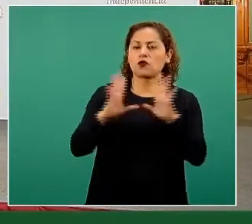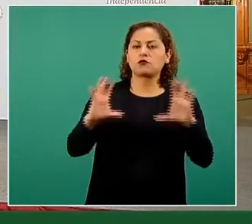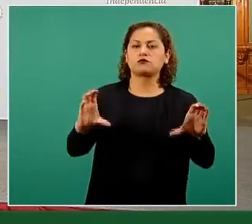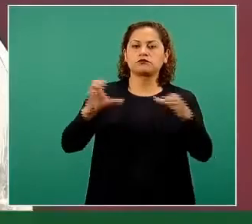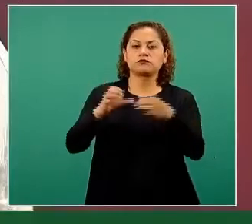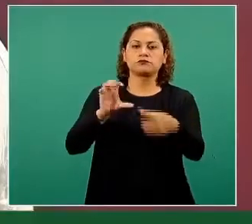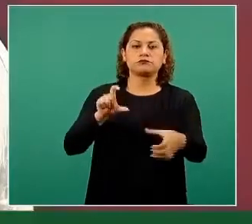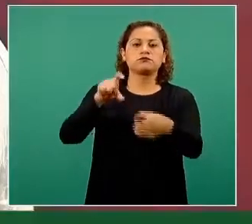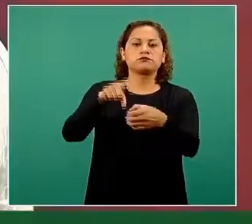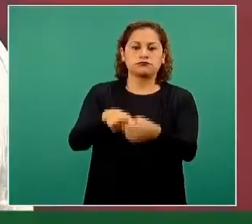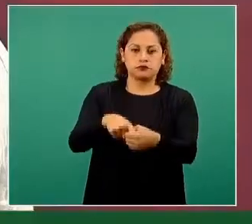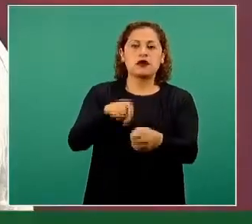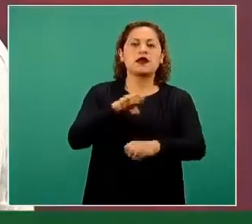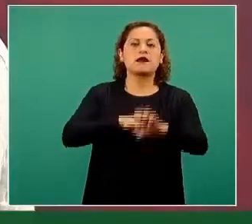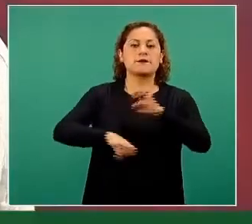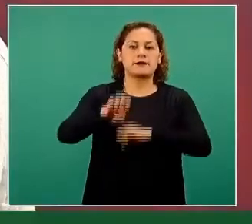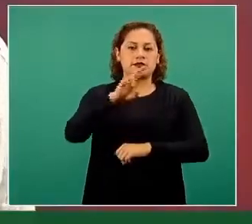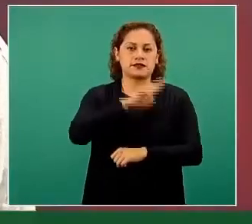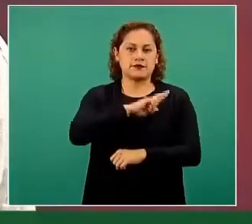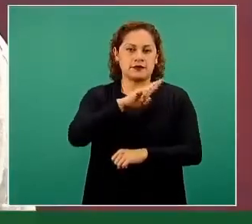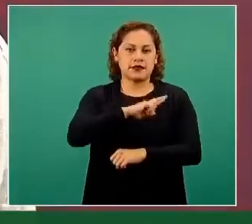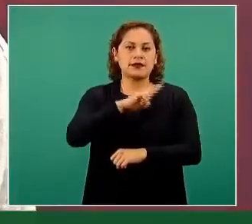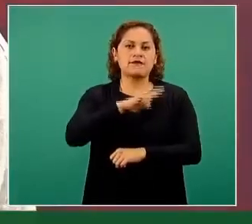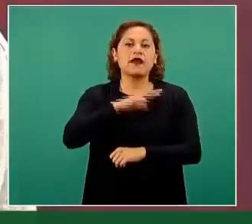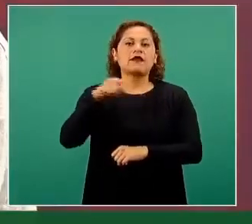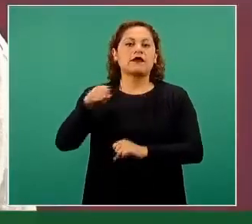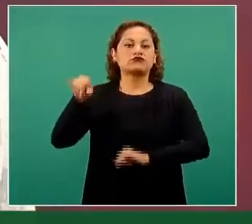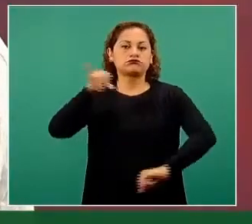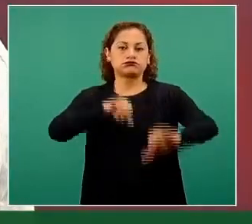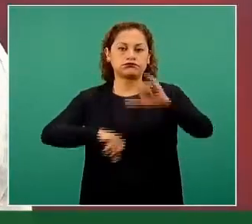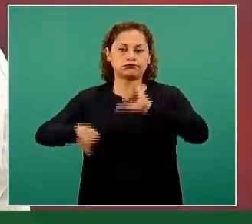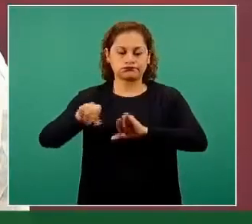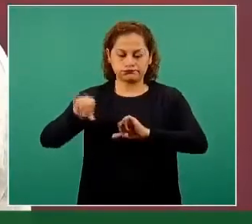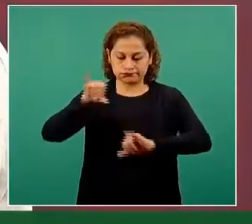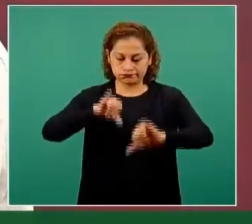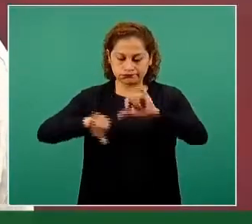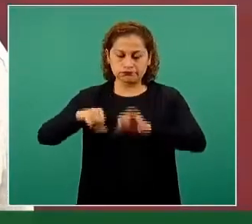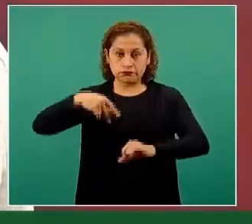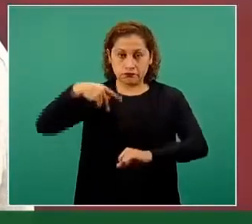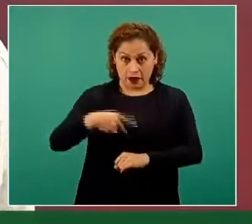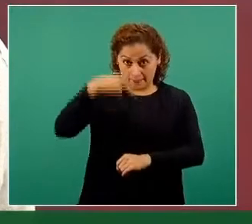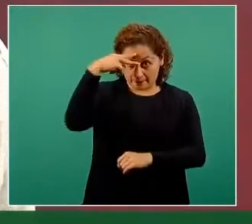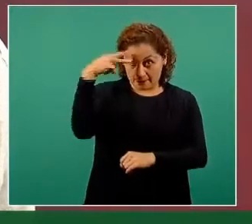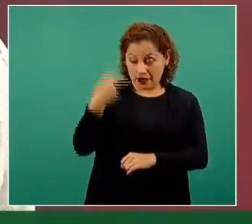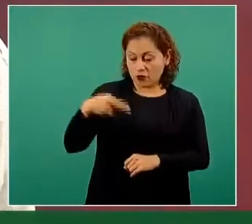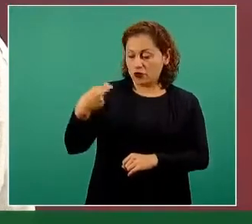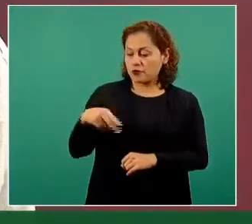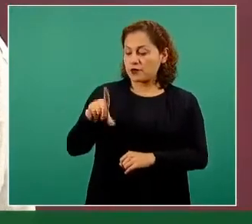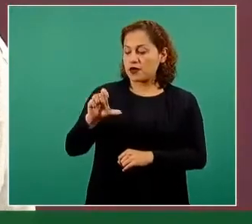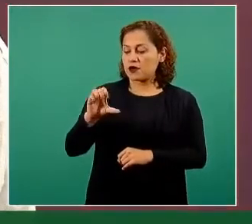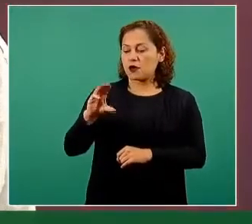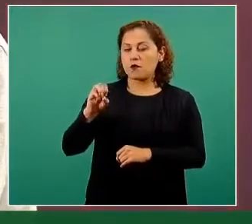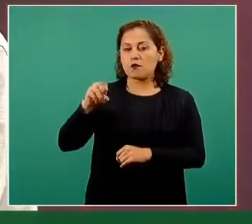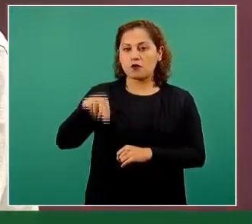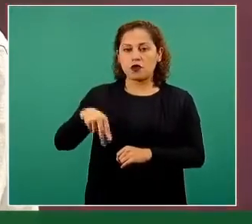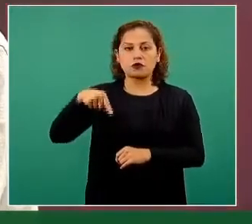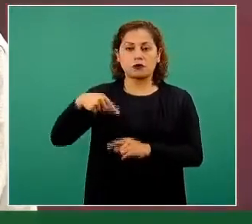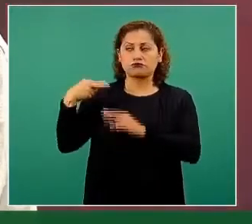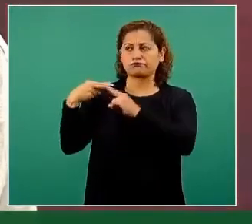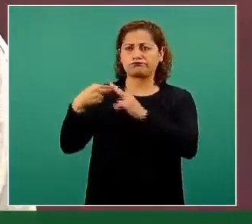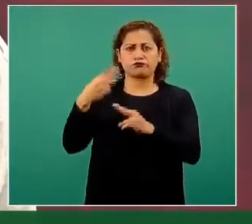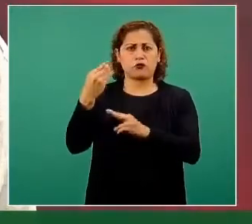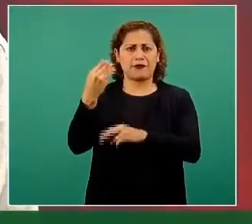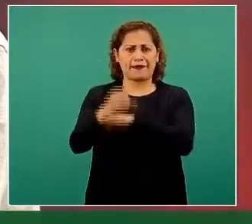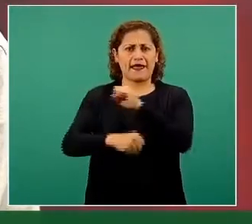privada también de una farmacéutica nacional, Leomont. Es una empresa que tiene casi 90 años de existencia en